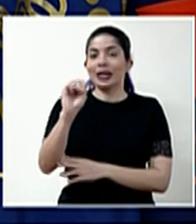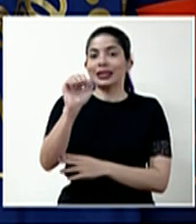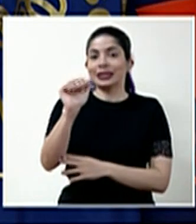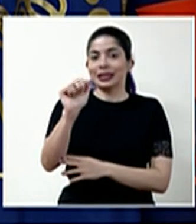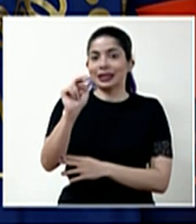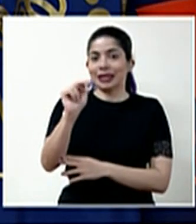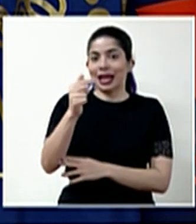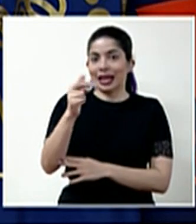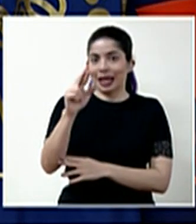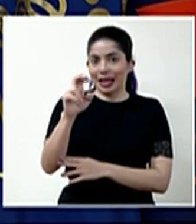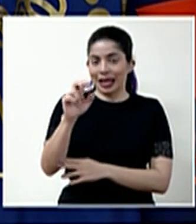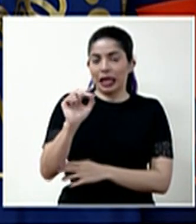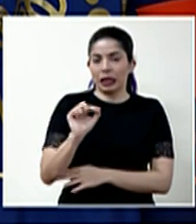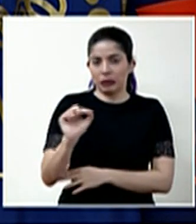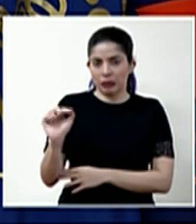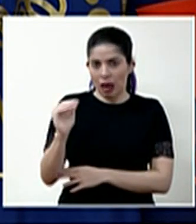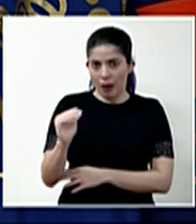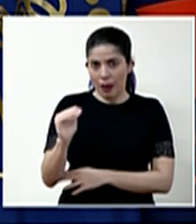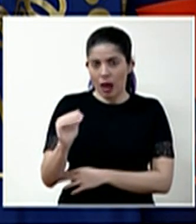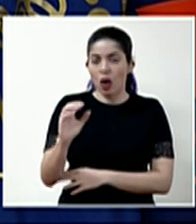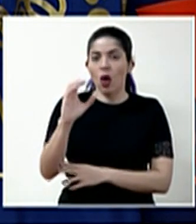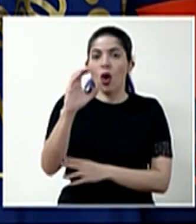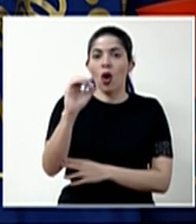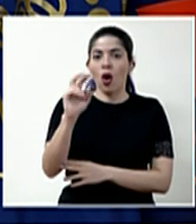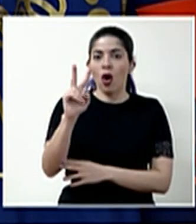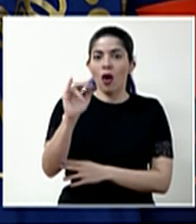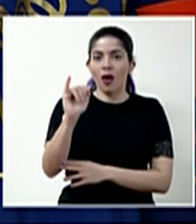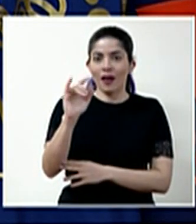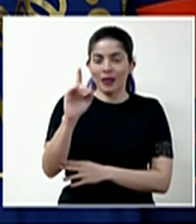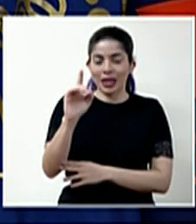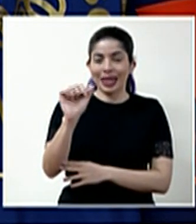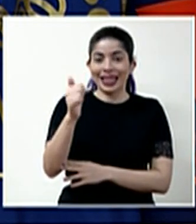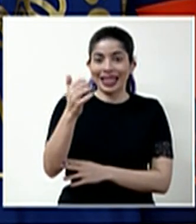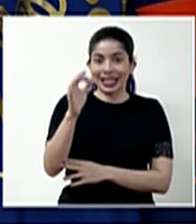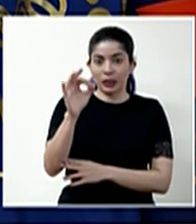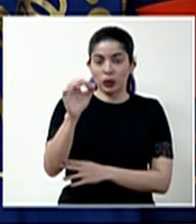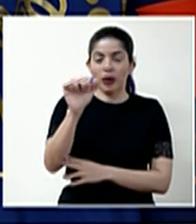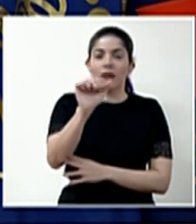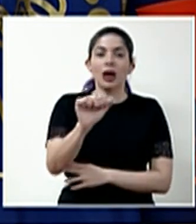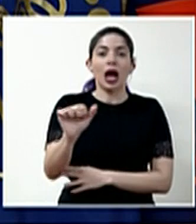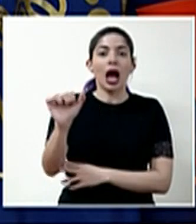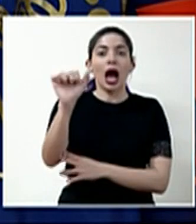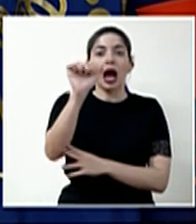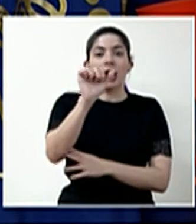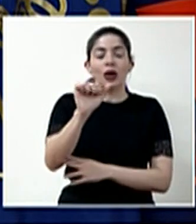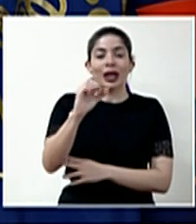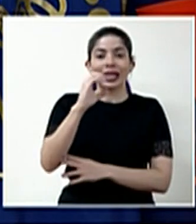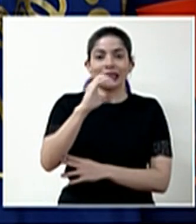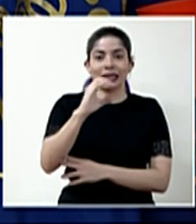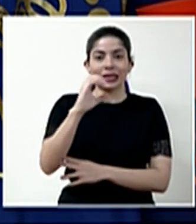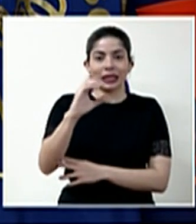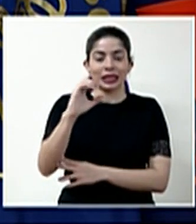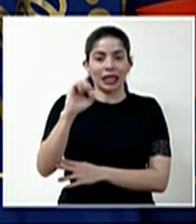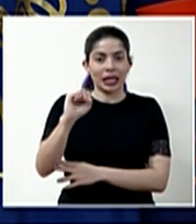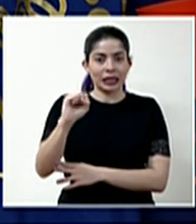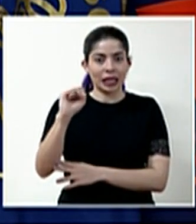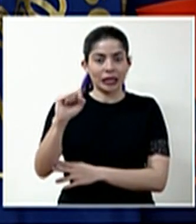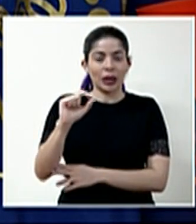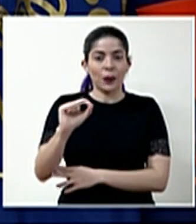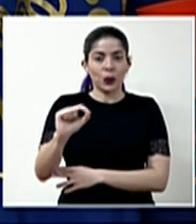-covid19-ccss